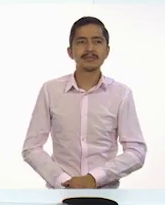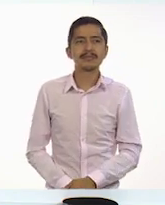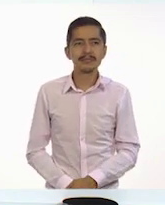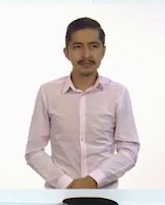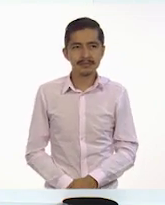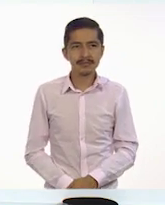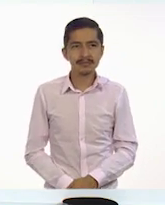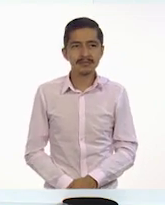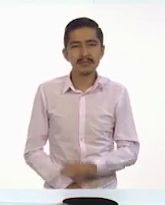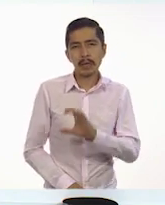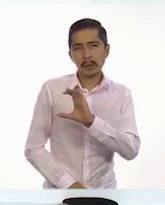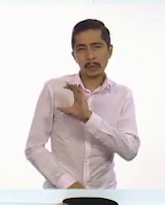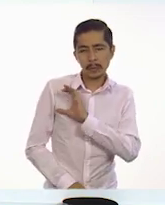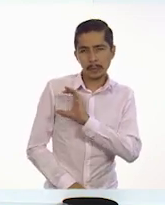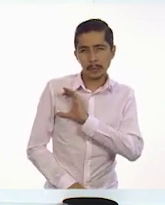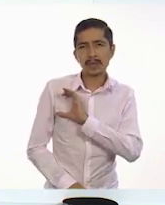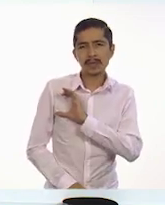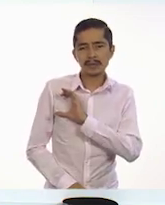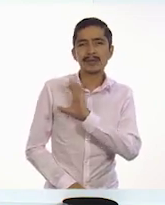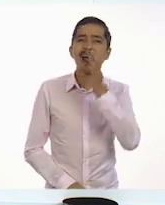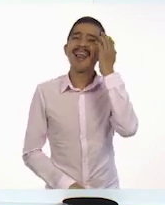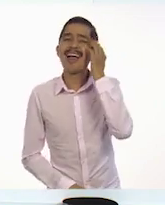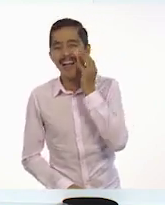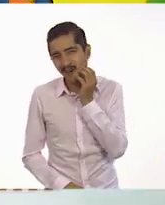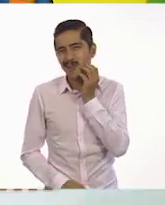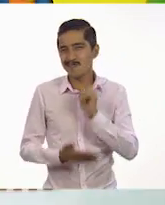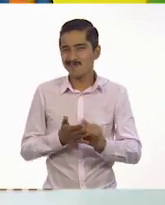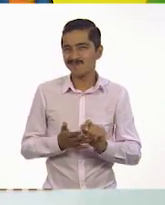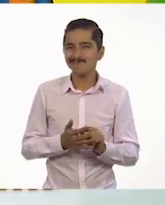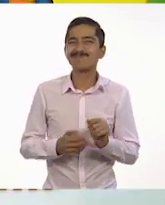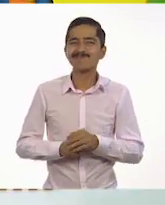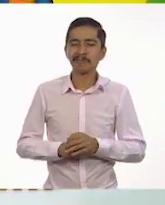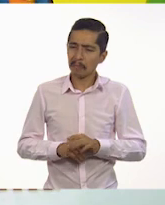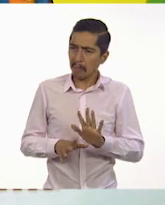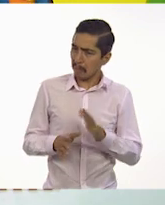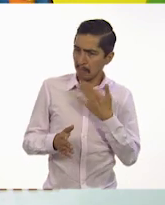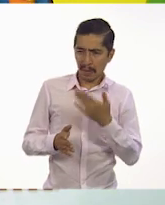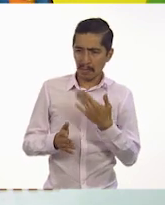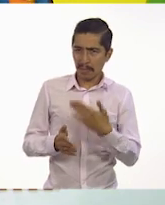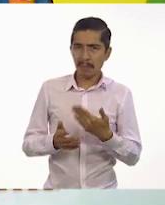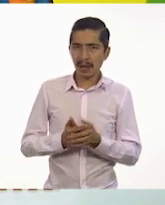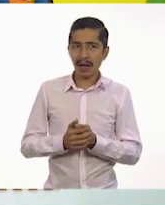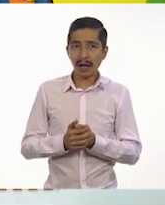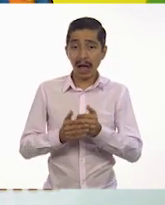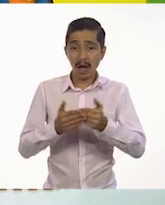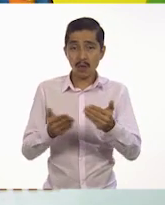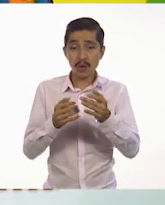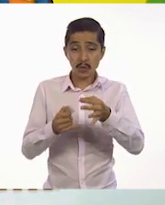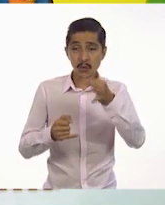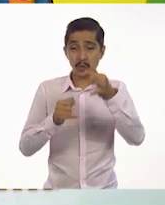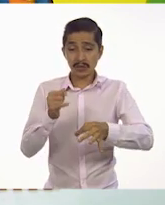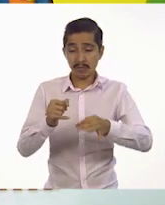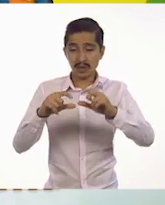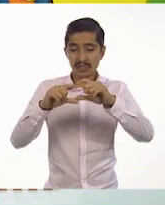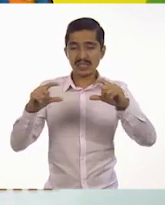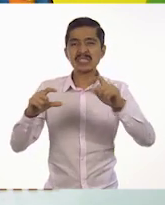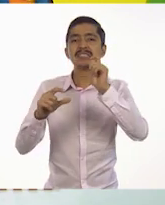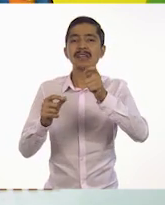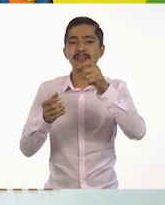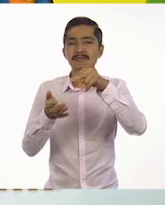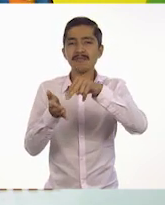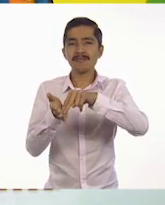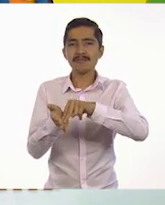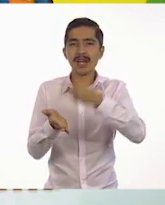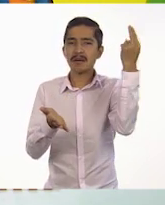fue? Con cariño el león. Con cariño el león. Sí. Sí, me parece bien. Para terminar, escribiremos la firma.